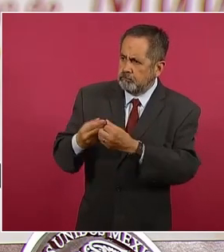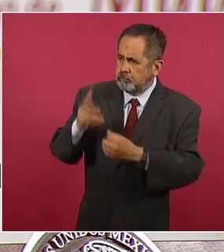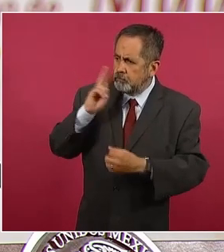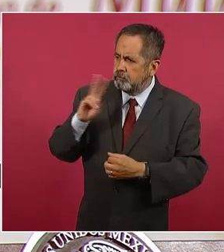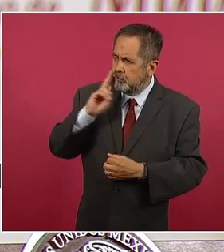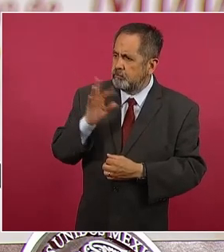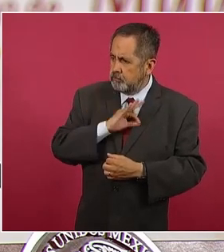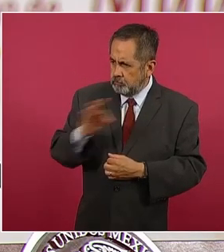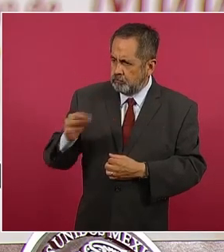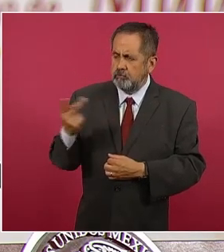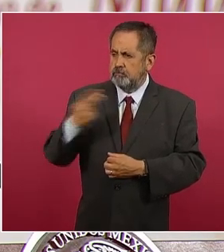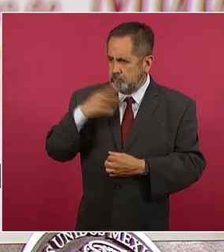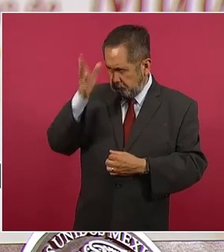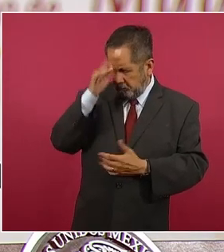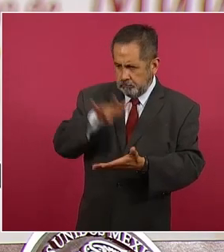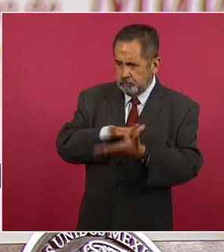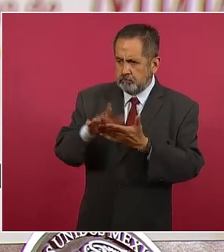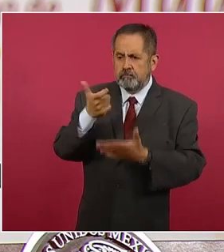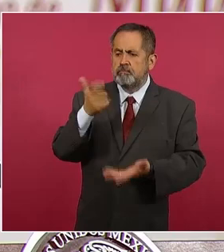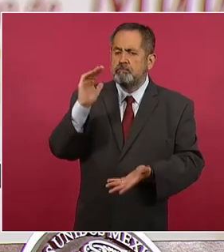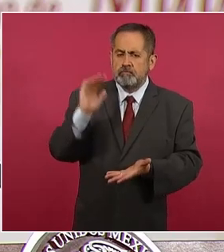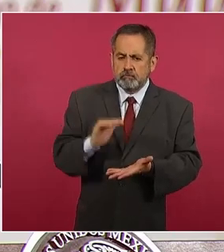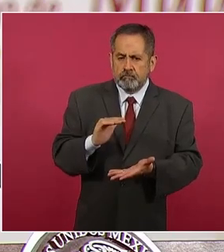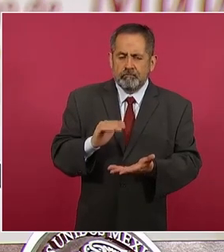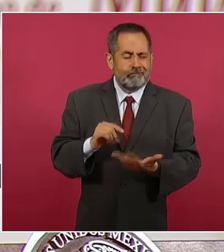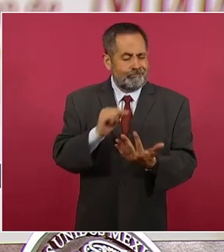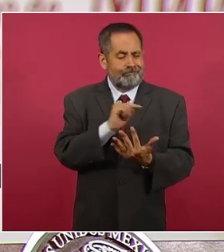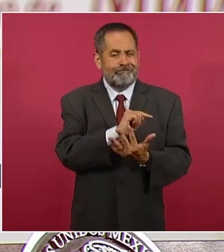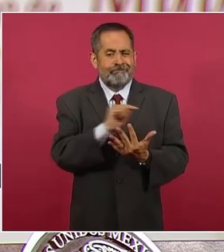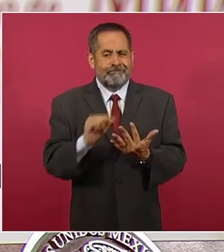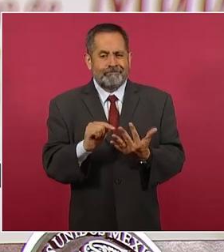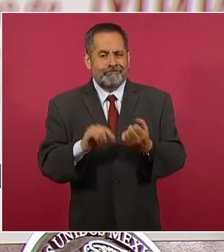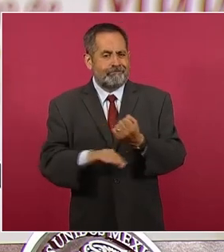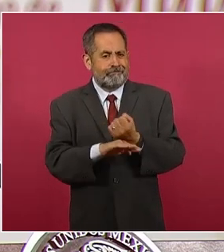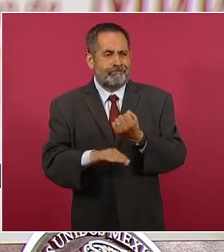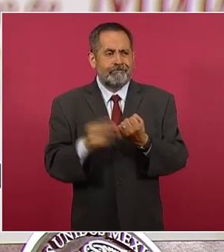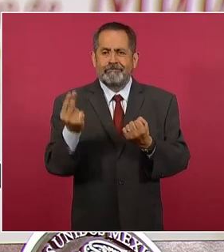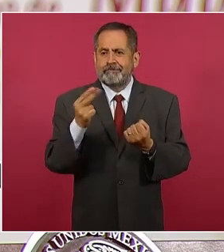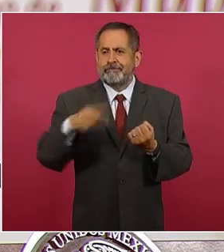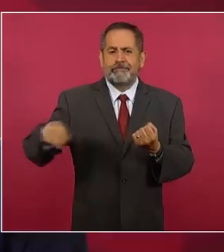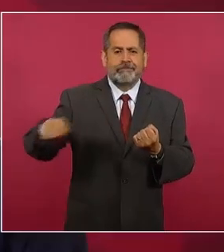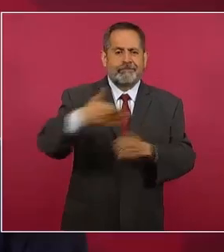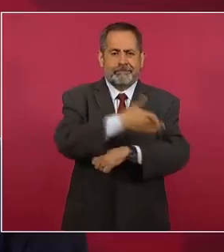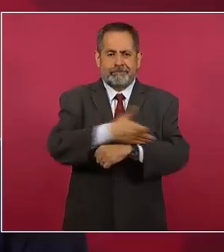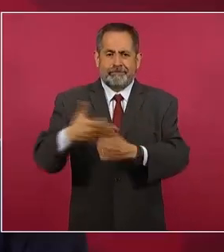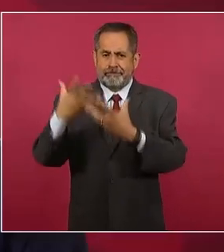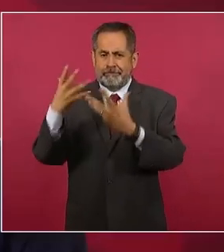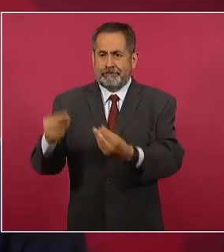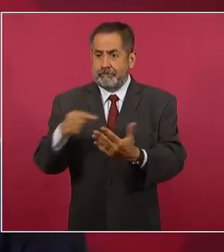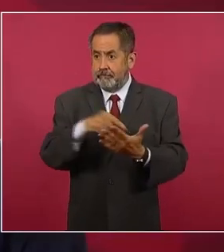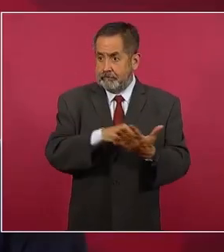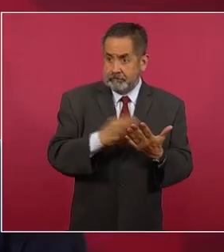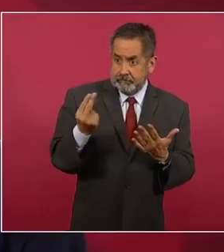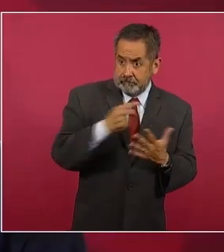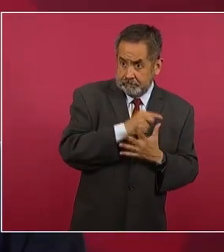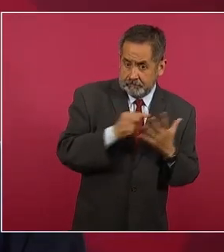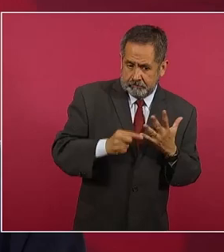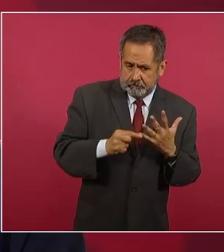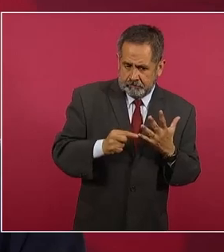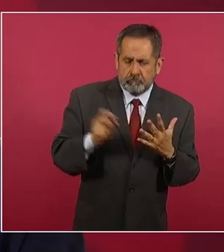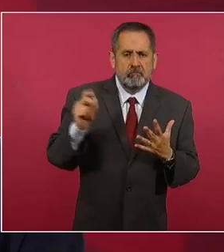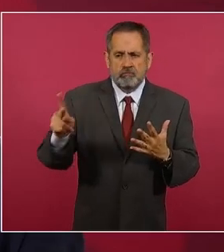combatir la inflación en los productos de la canasta básica que consumen la gran mayoría de las y los mexicanos.